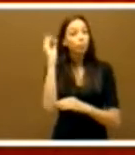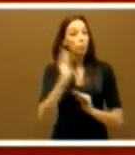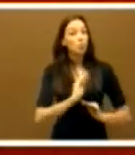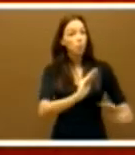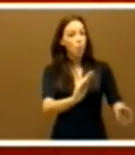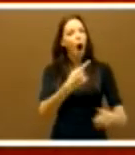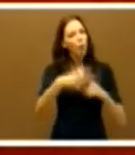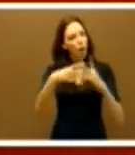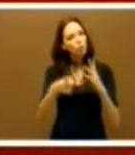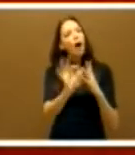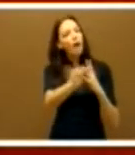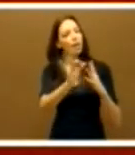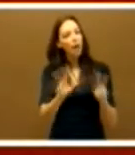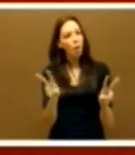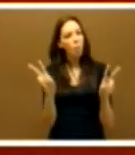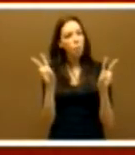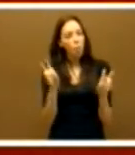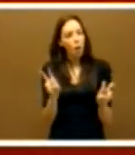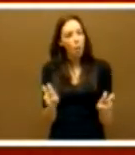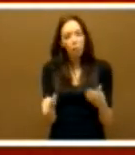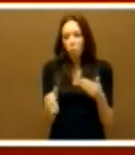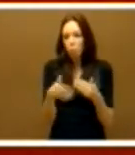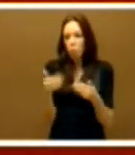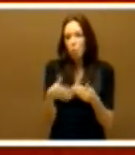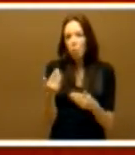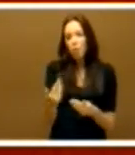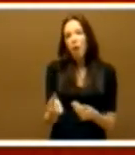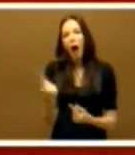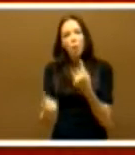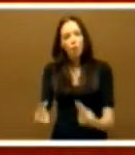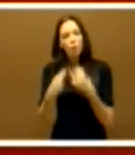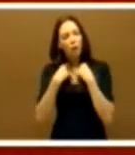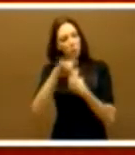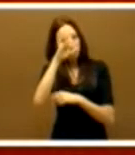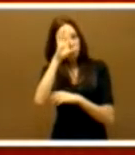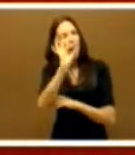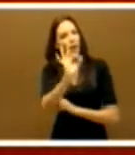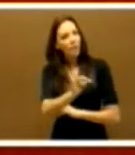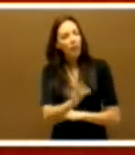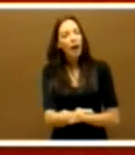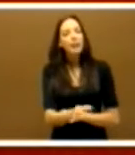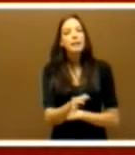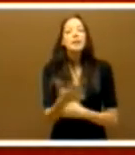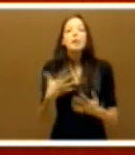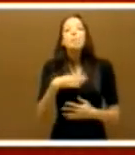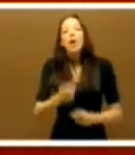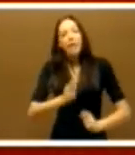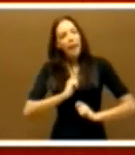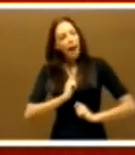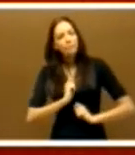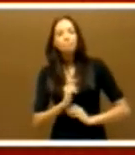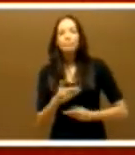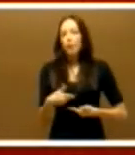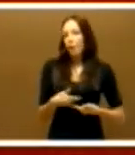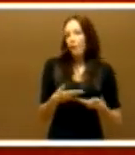novedosos, inesperados quizás desde algún diputado del Partido Popular, pues podía quizás animarnos a confiar.